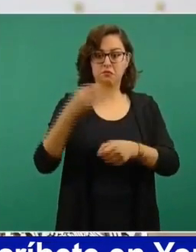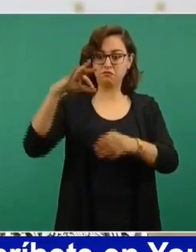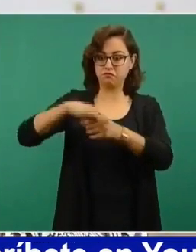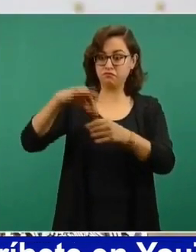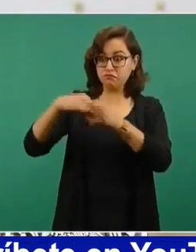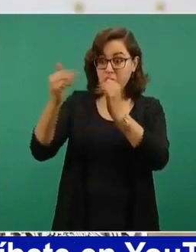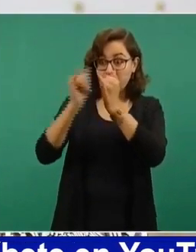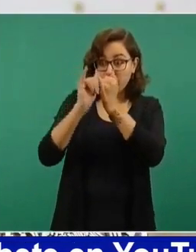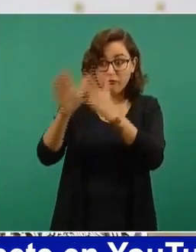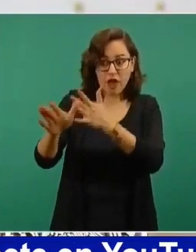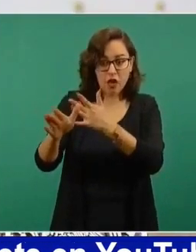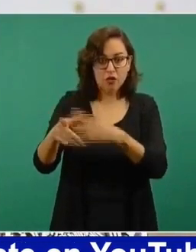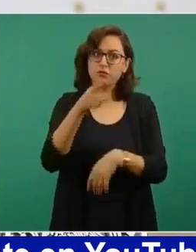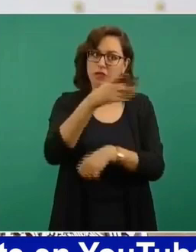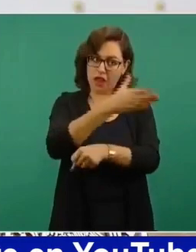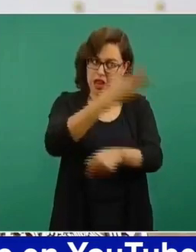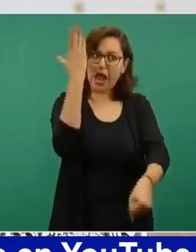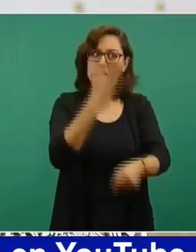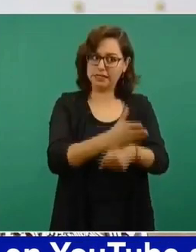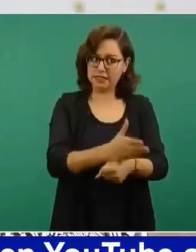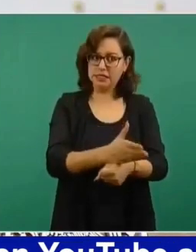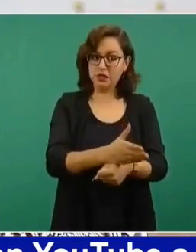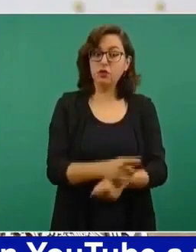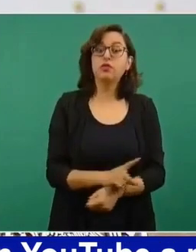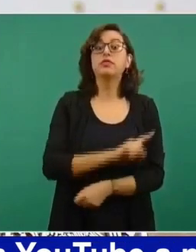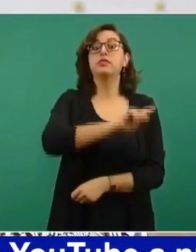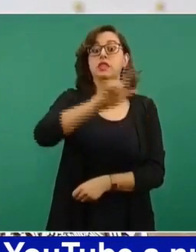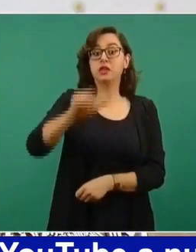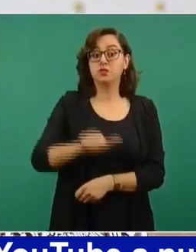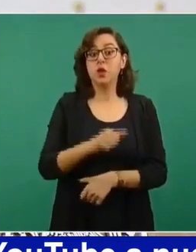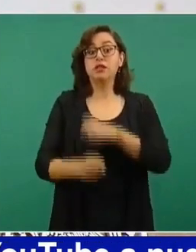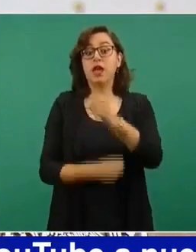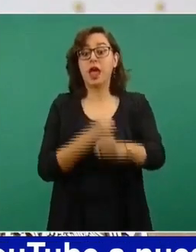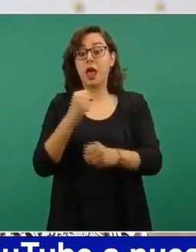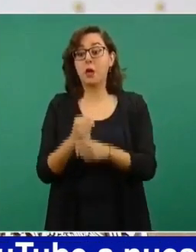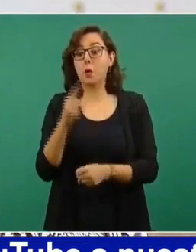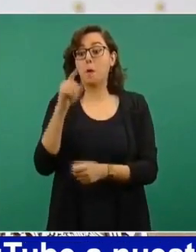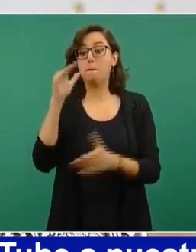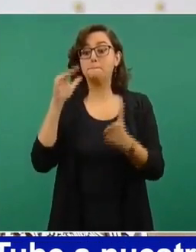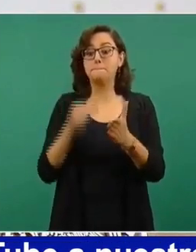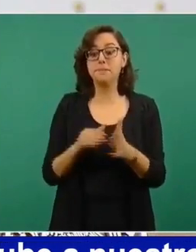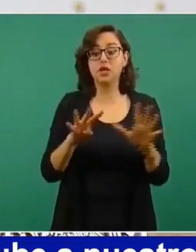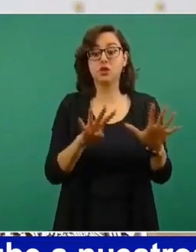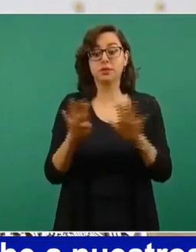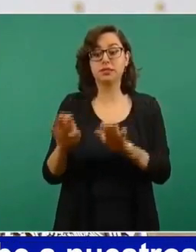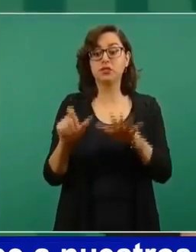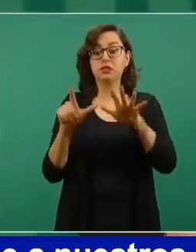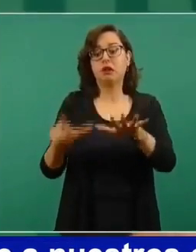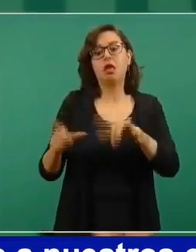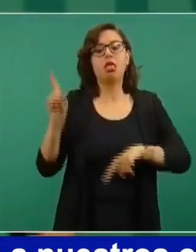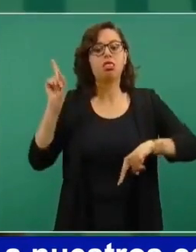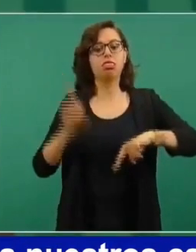Y en la Constitución vigente de 1917, se suprimió.